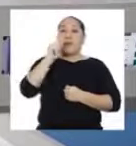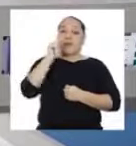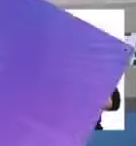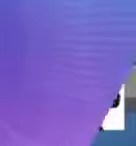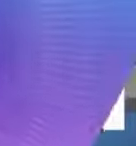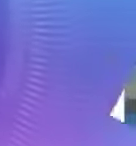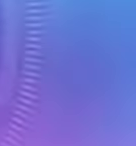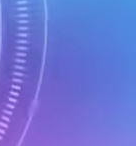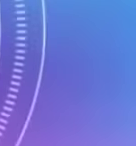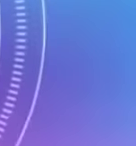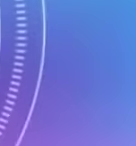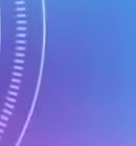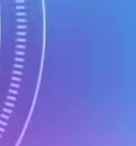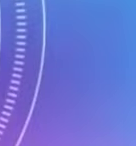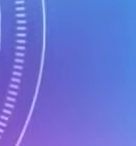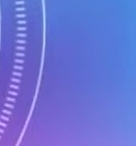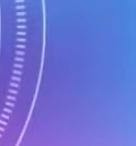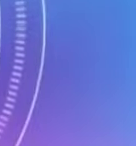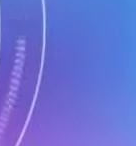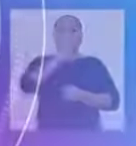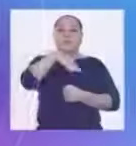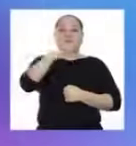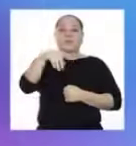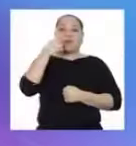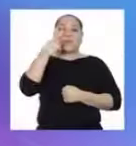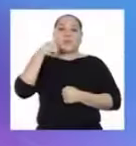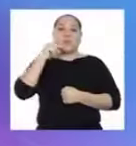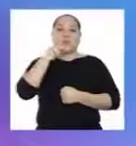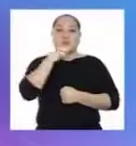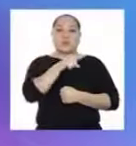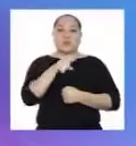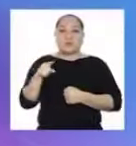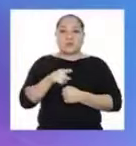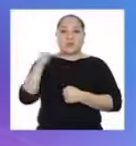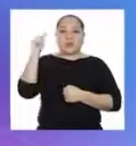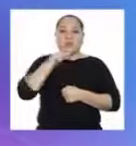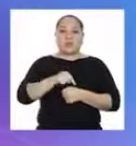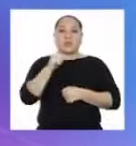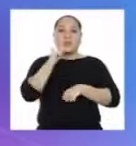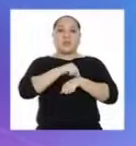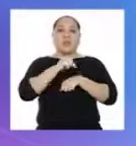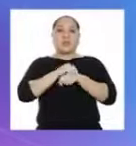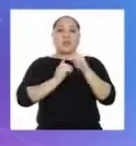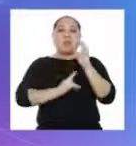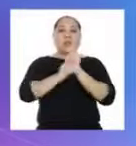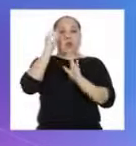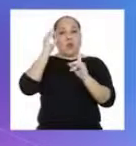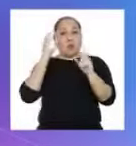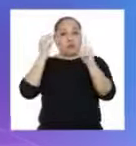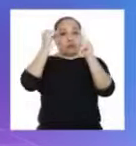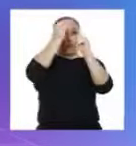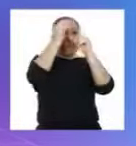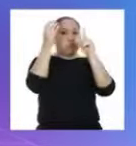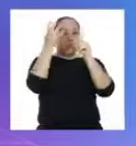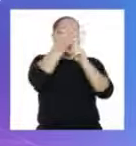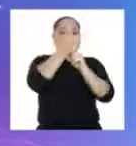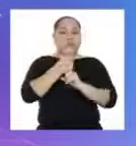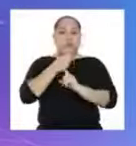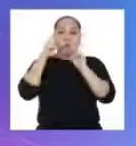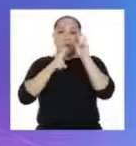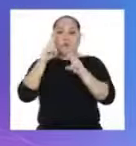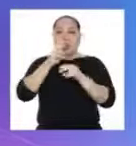Makabot lo explica! Niñas y niños, durante el desarrollo del desafío,